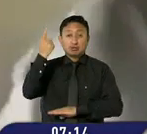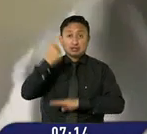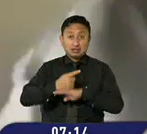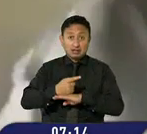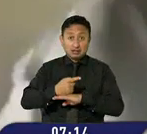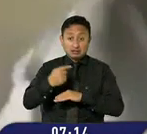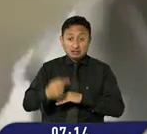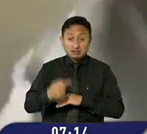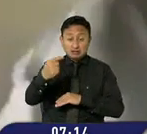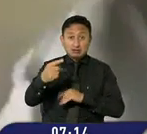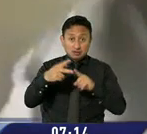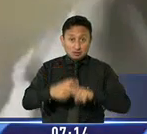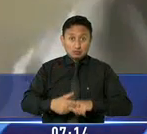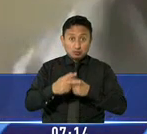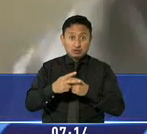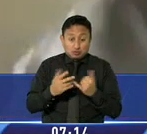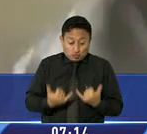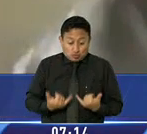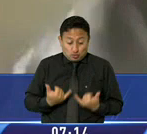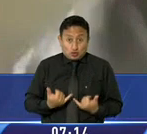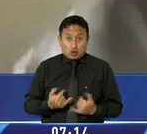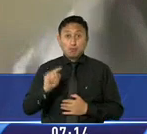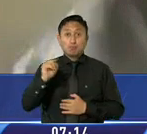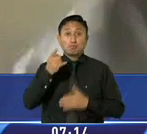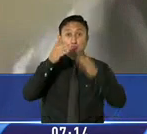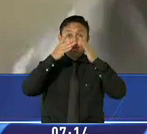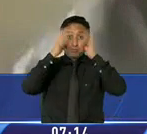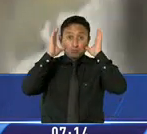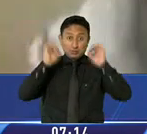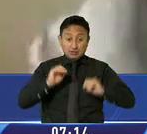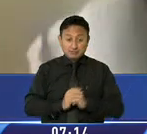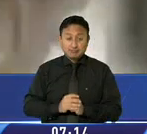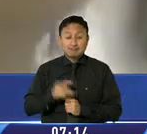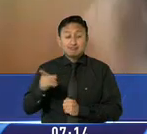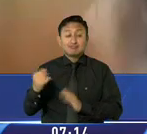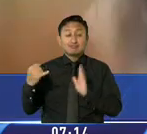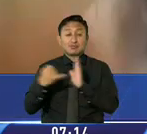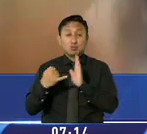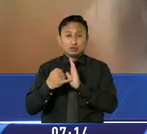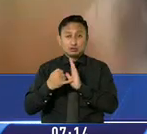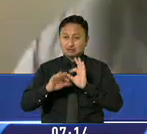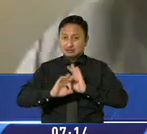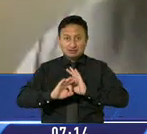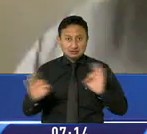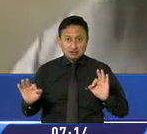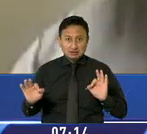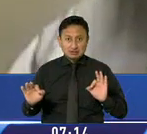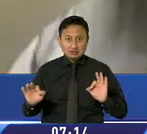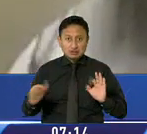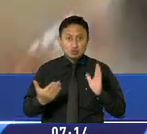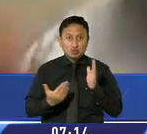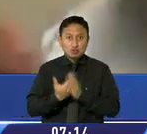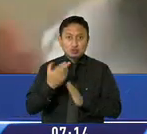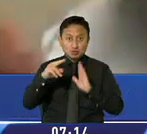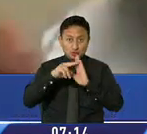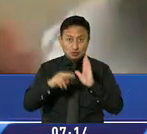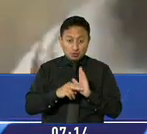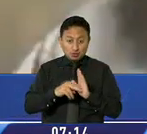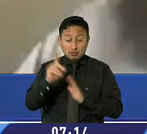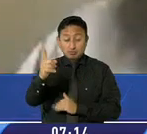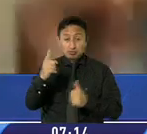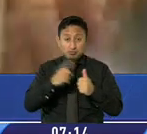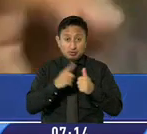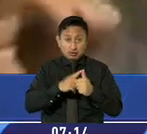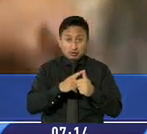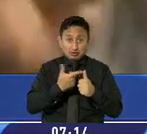mes siguiente. Y por lo tanto, desde hoy, el 1 de diciembre, EDEB, están vigentes las nuevas cosas. Primero, entonces, vigencia